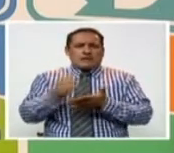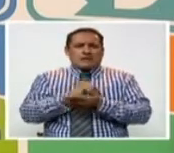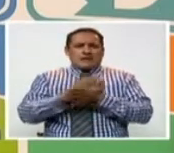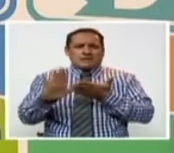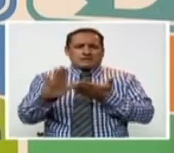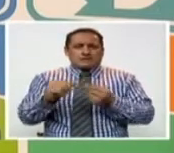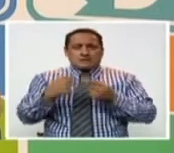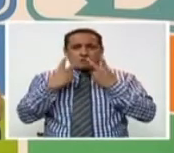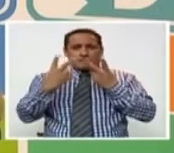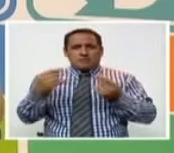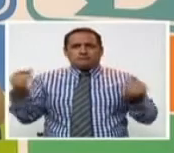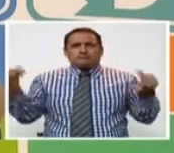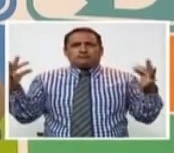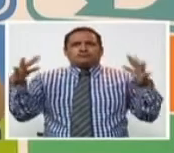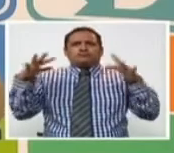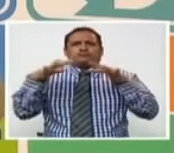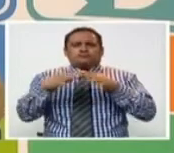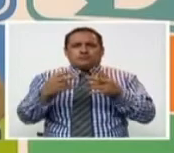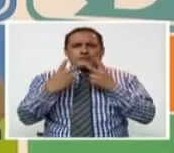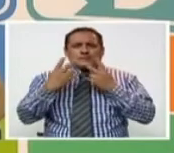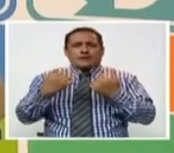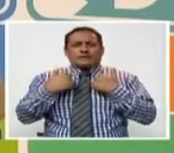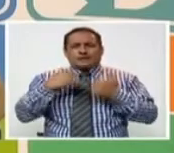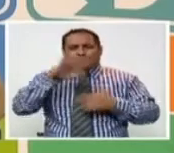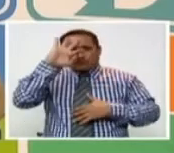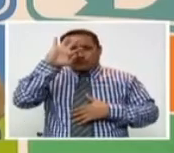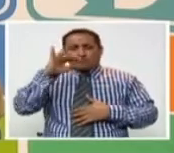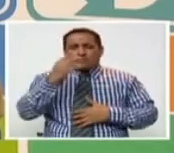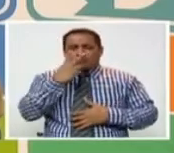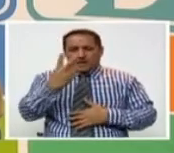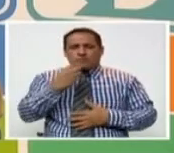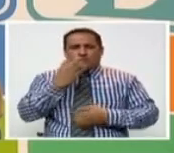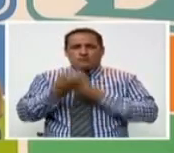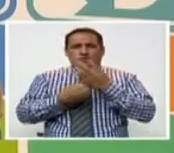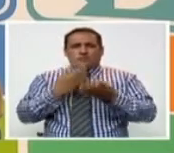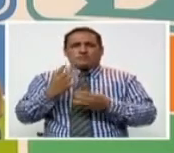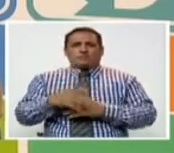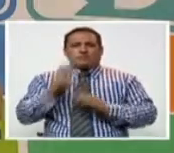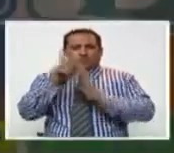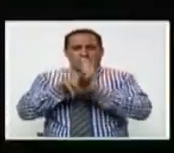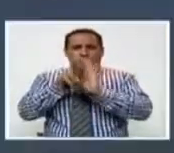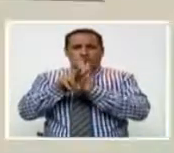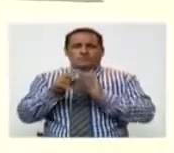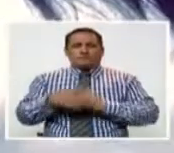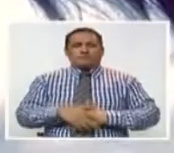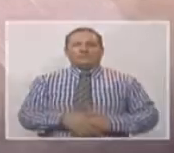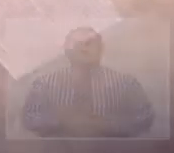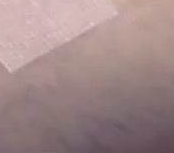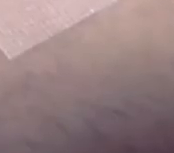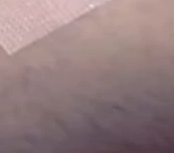lucro que justamente agrupa a todas las personas que padecen de este mal. Veamos el siguiente video.